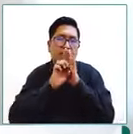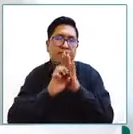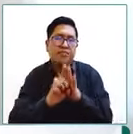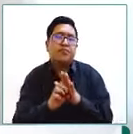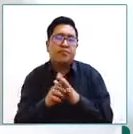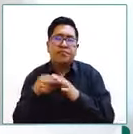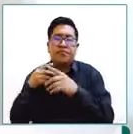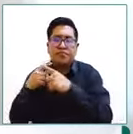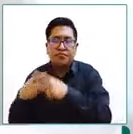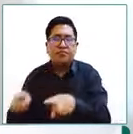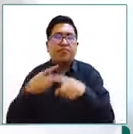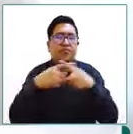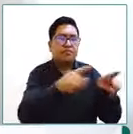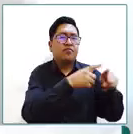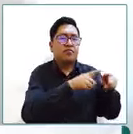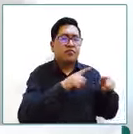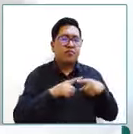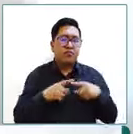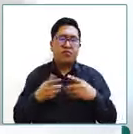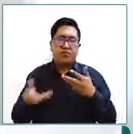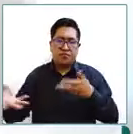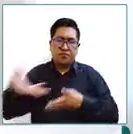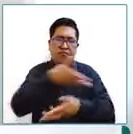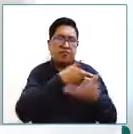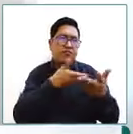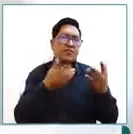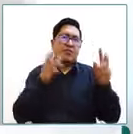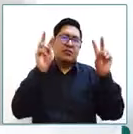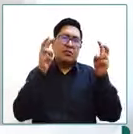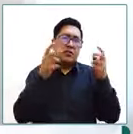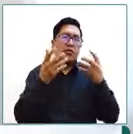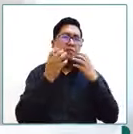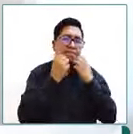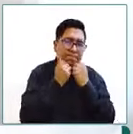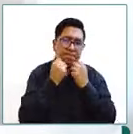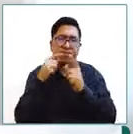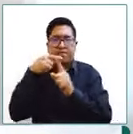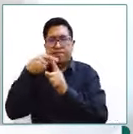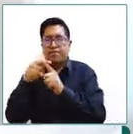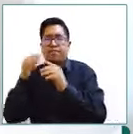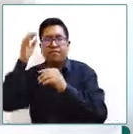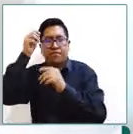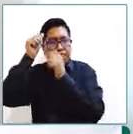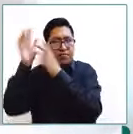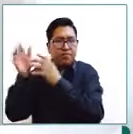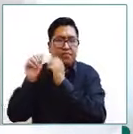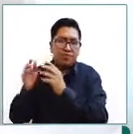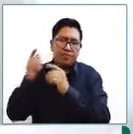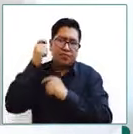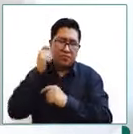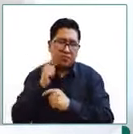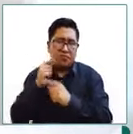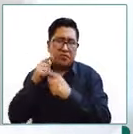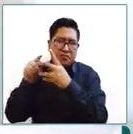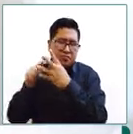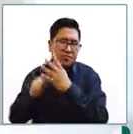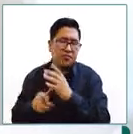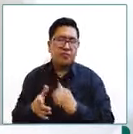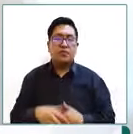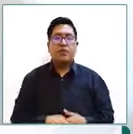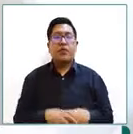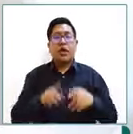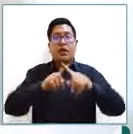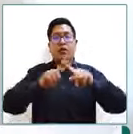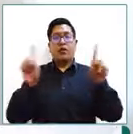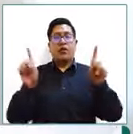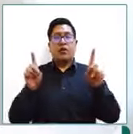diferentes referentes afectivos y parentales sin embargo muchos crecen